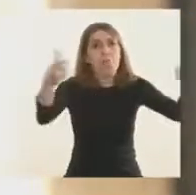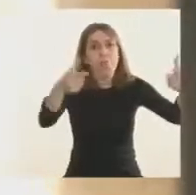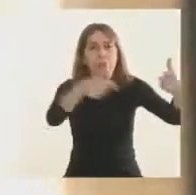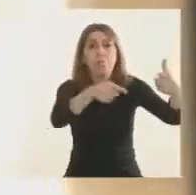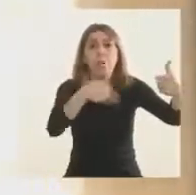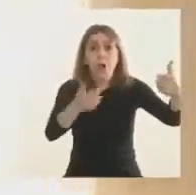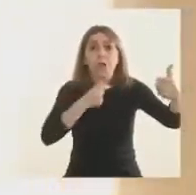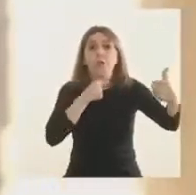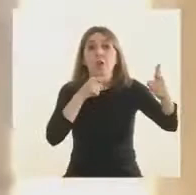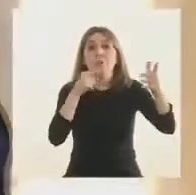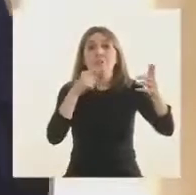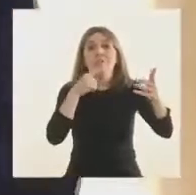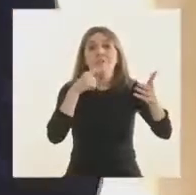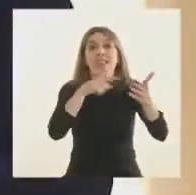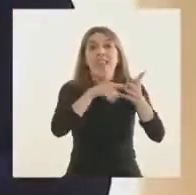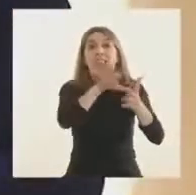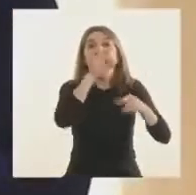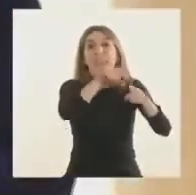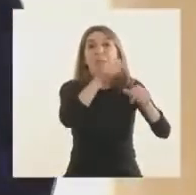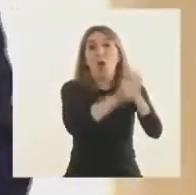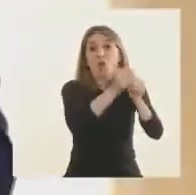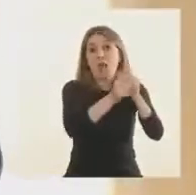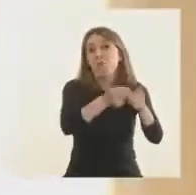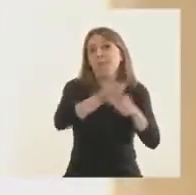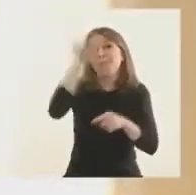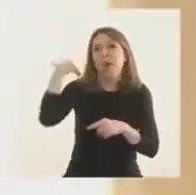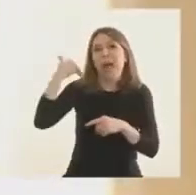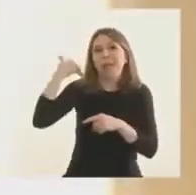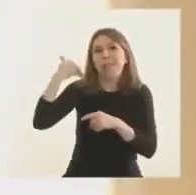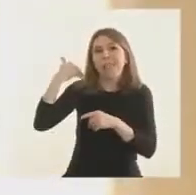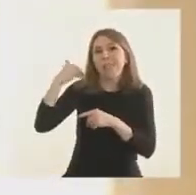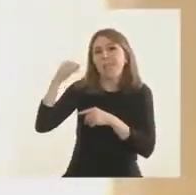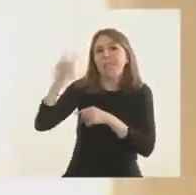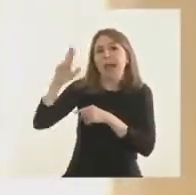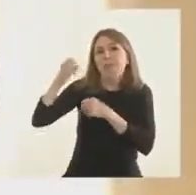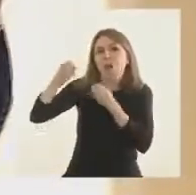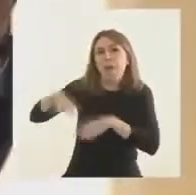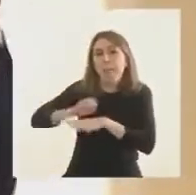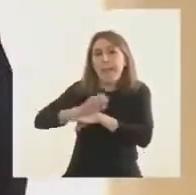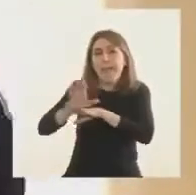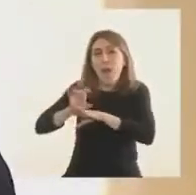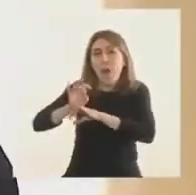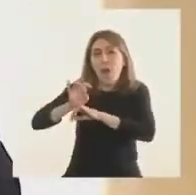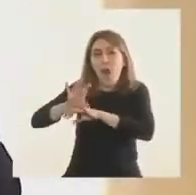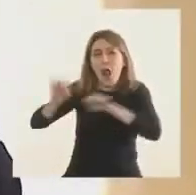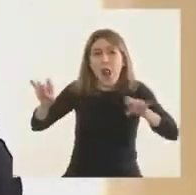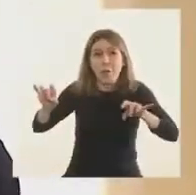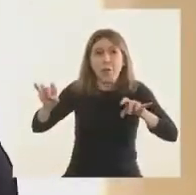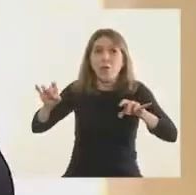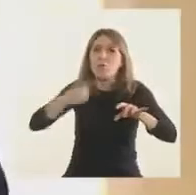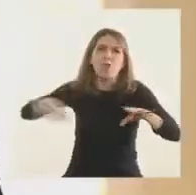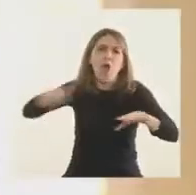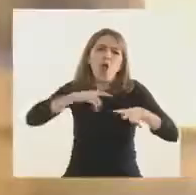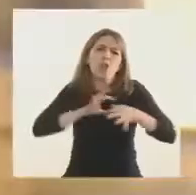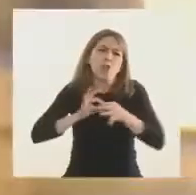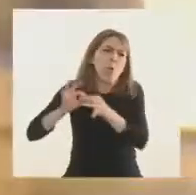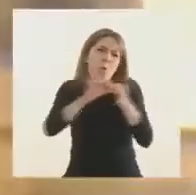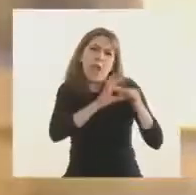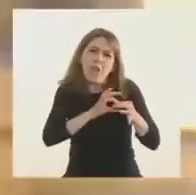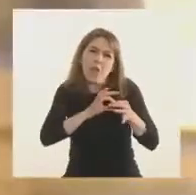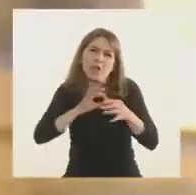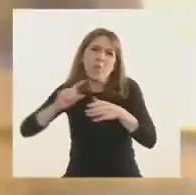como encaramos la pandemia al comienzo de todo, unidos, sin distinciones políticas,